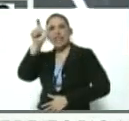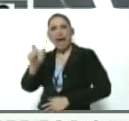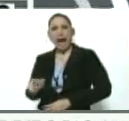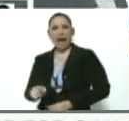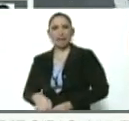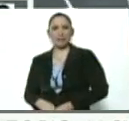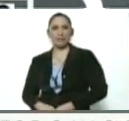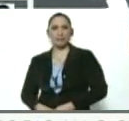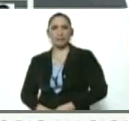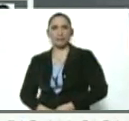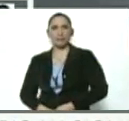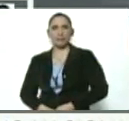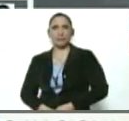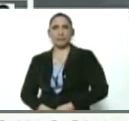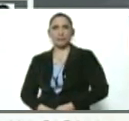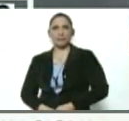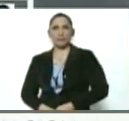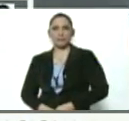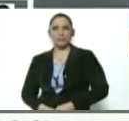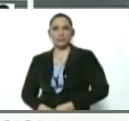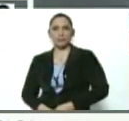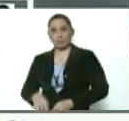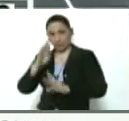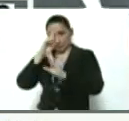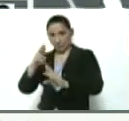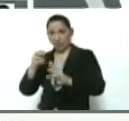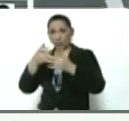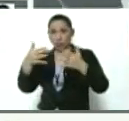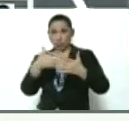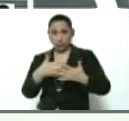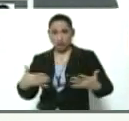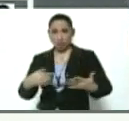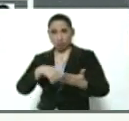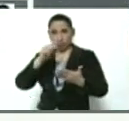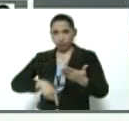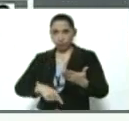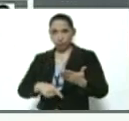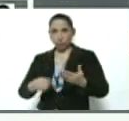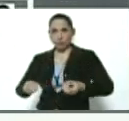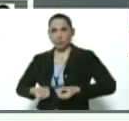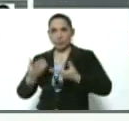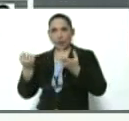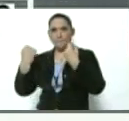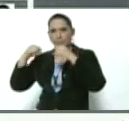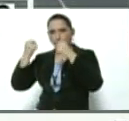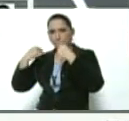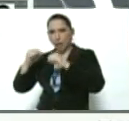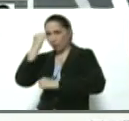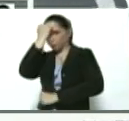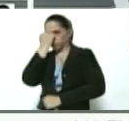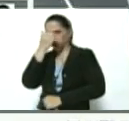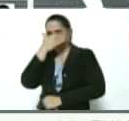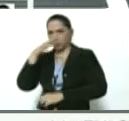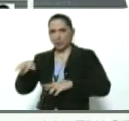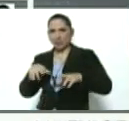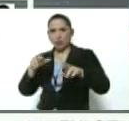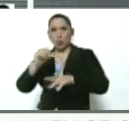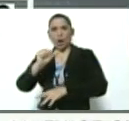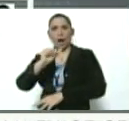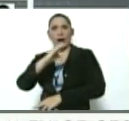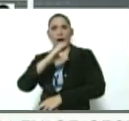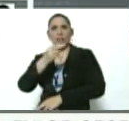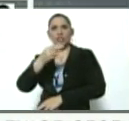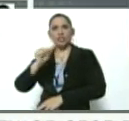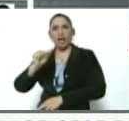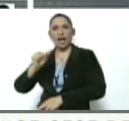que hay un contrato firmado y que amparado por ese contrato es que se está dando el entrenamiento de mercenarios en Río Hacha y que el